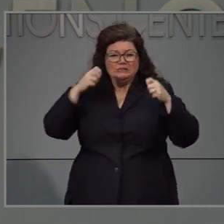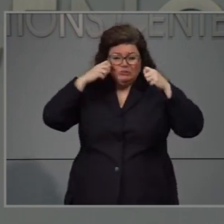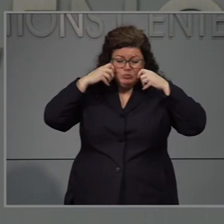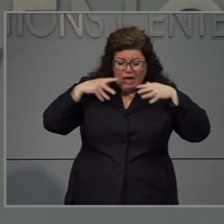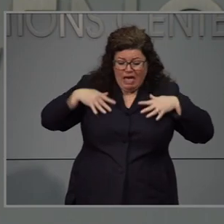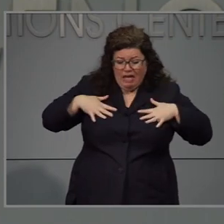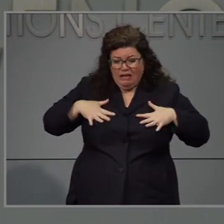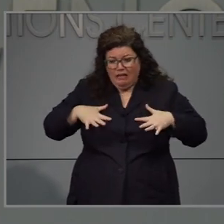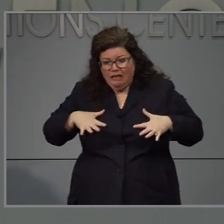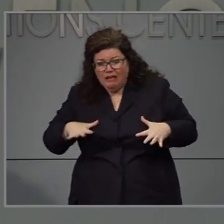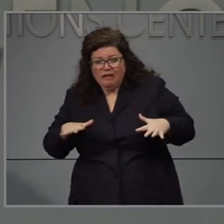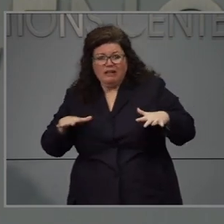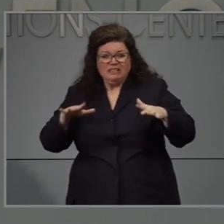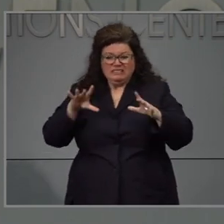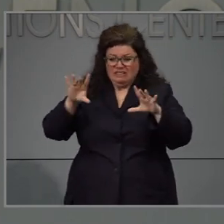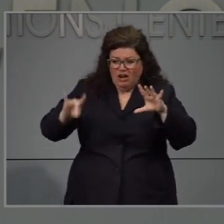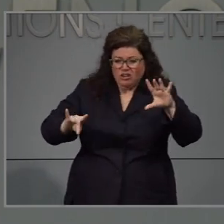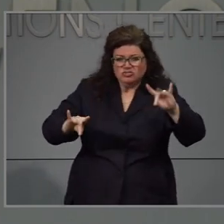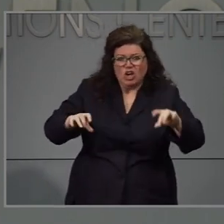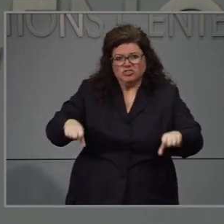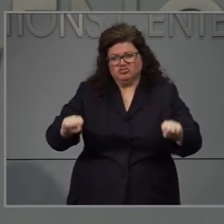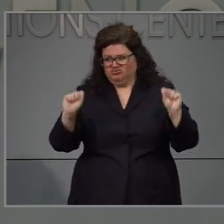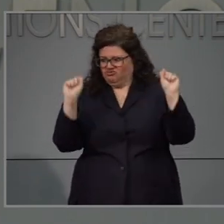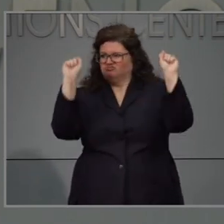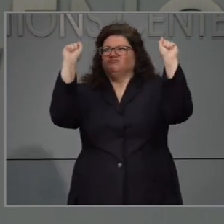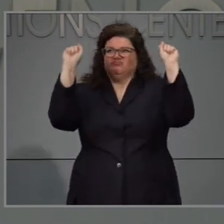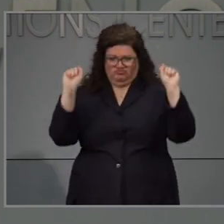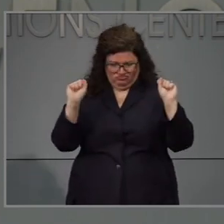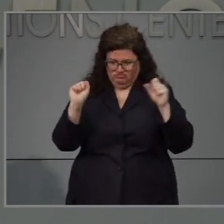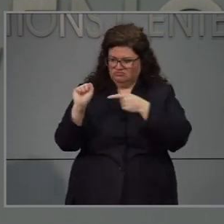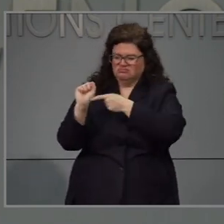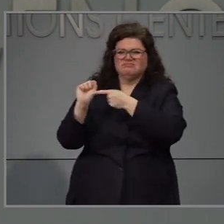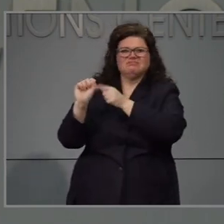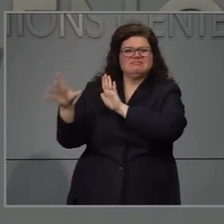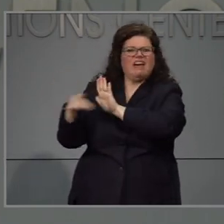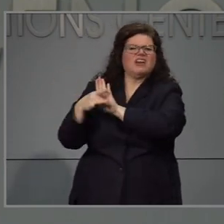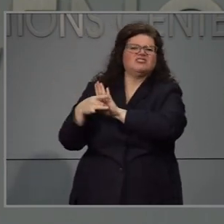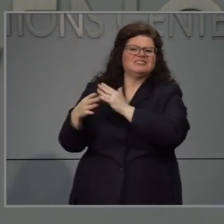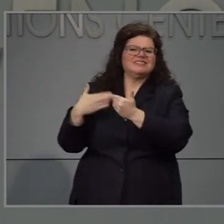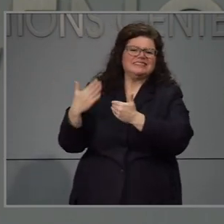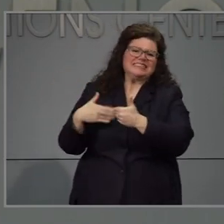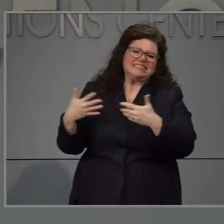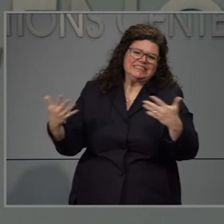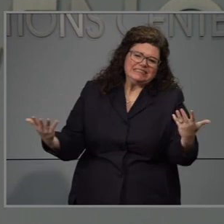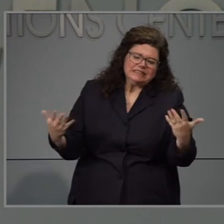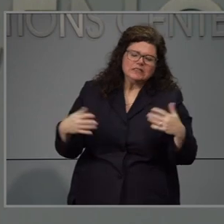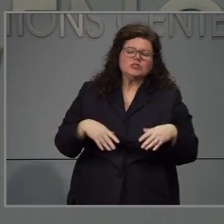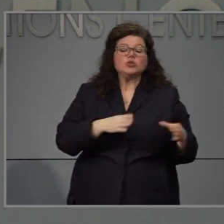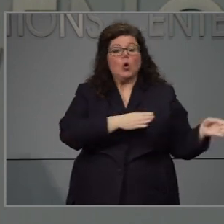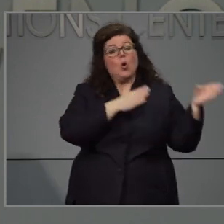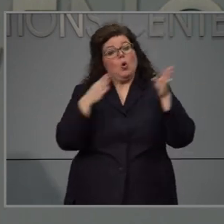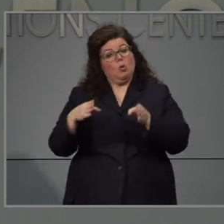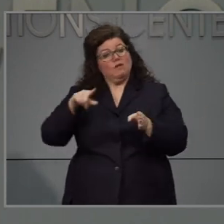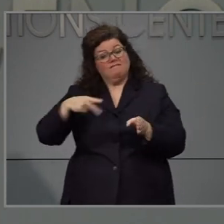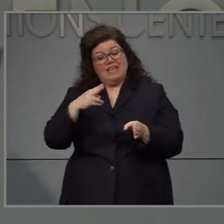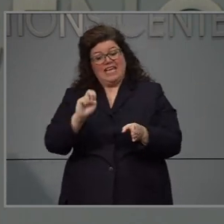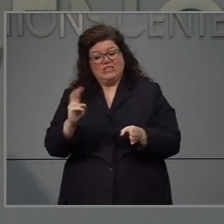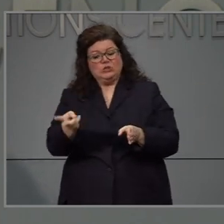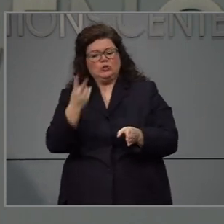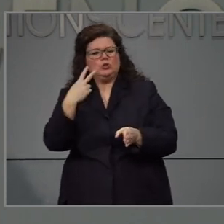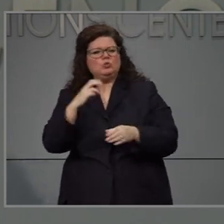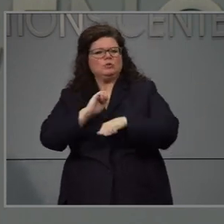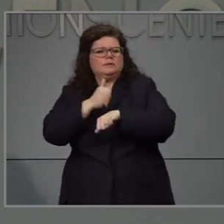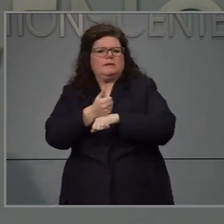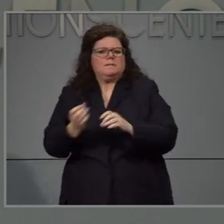distanciar la gente suda y hay otros factores por lo que eso va a estar en la fase dos cuando pasemos a la fase